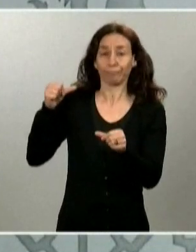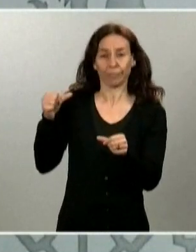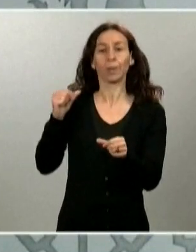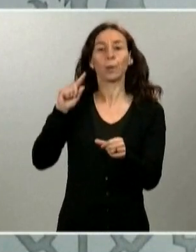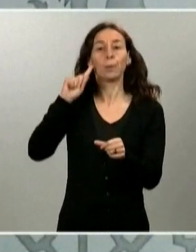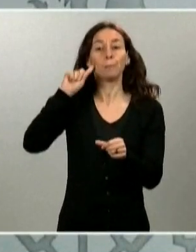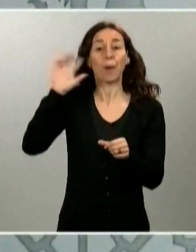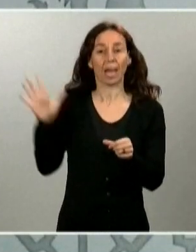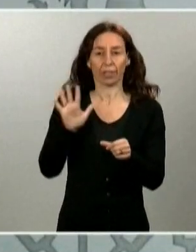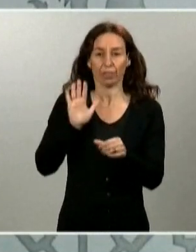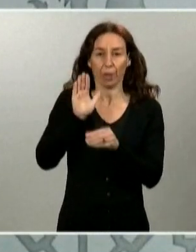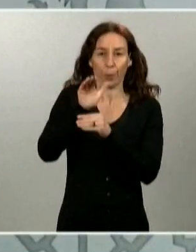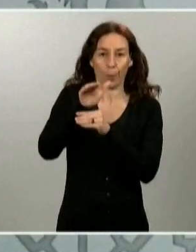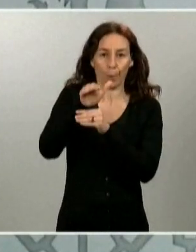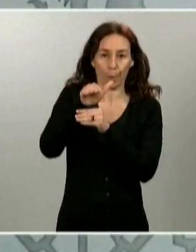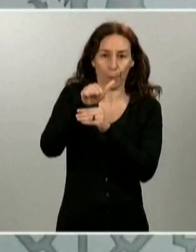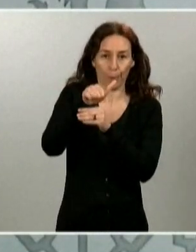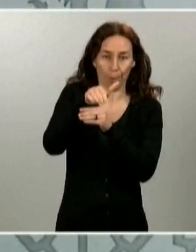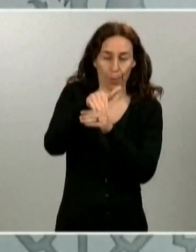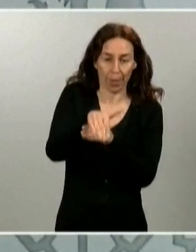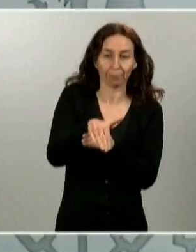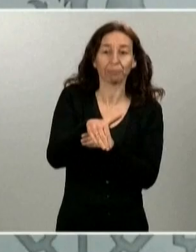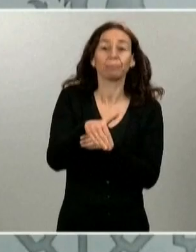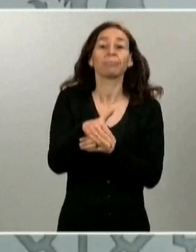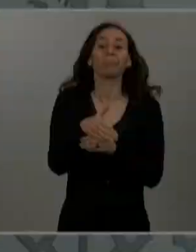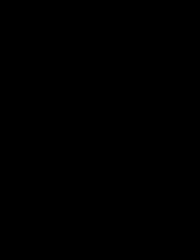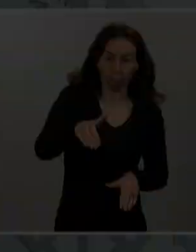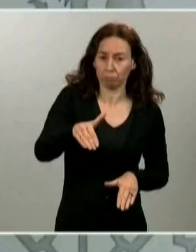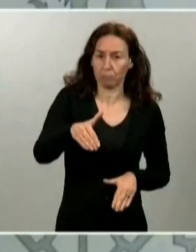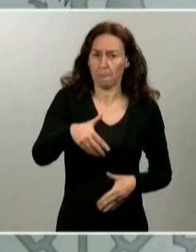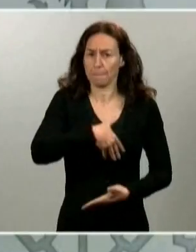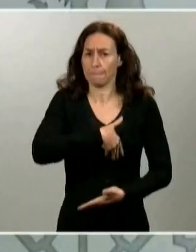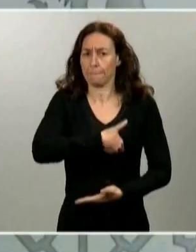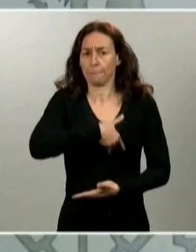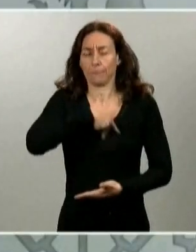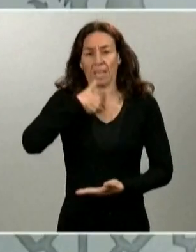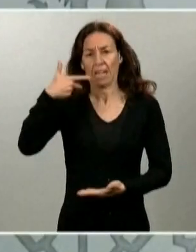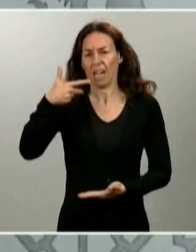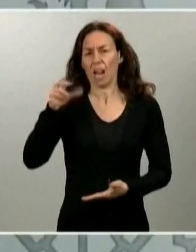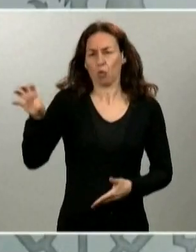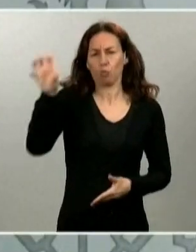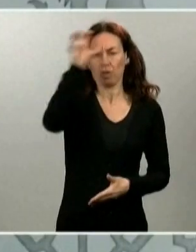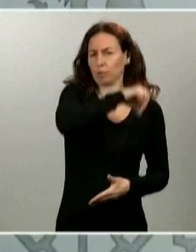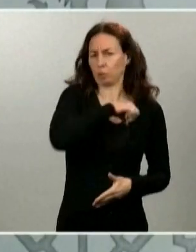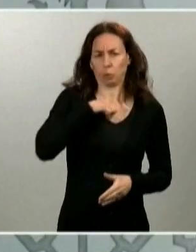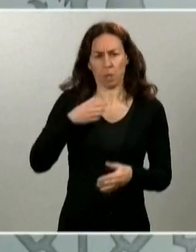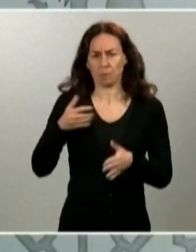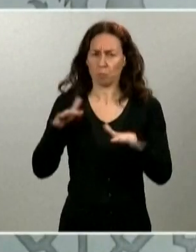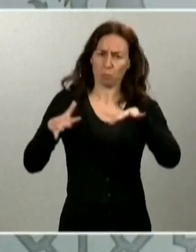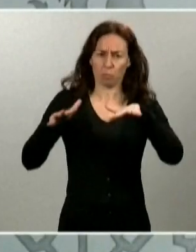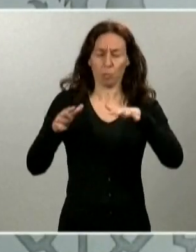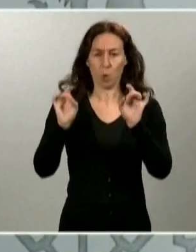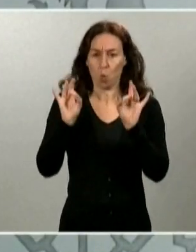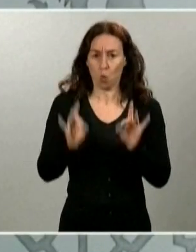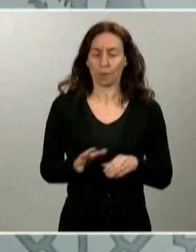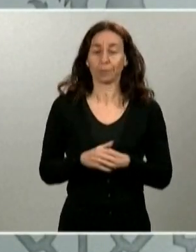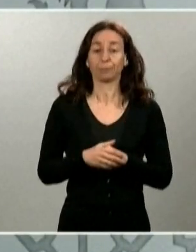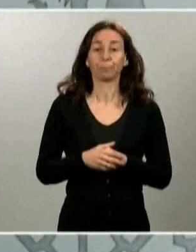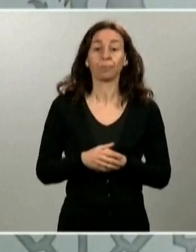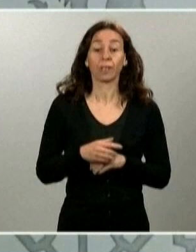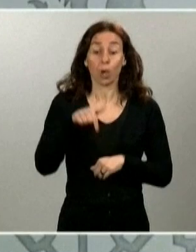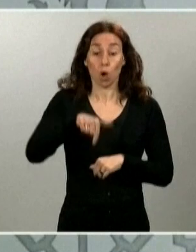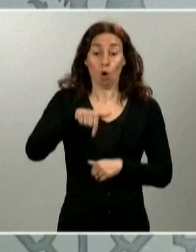y el incremento diario es hoy también de un 4%. El número total de fallecidos en el día de hoy